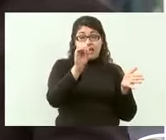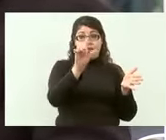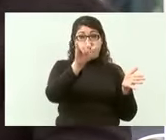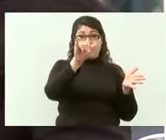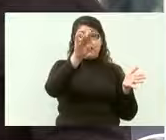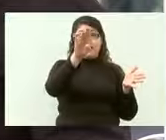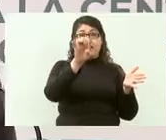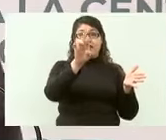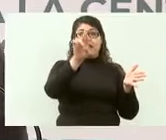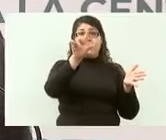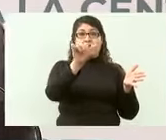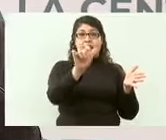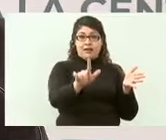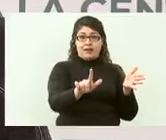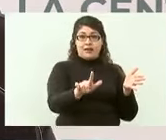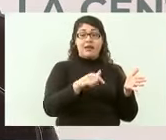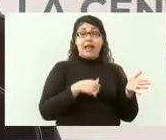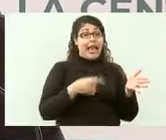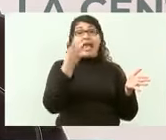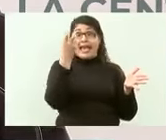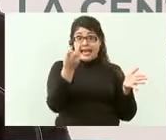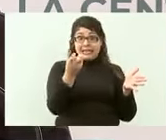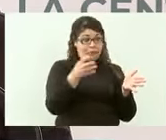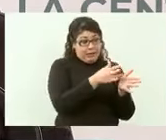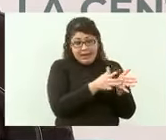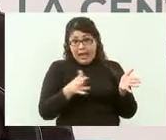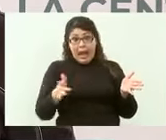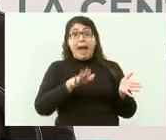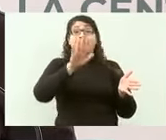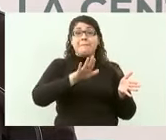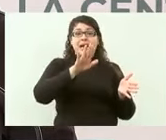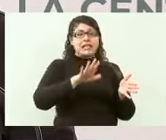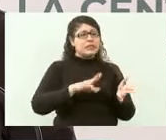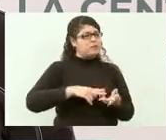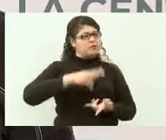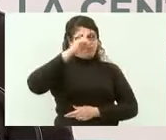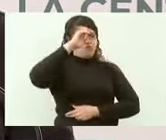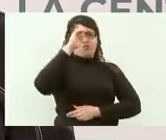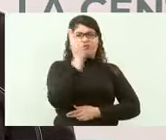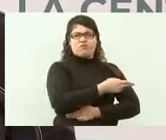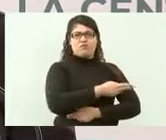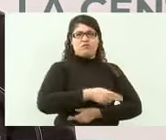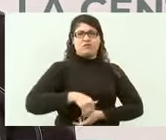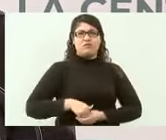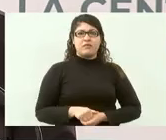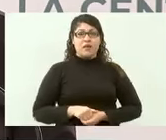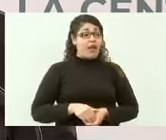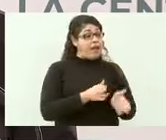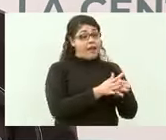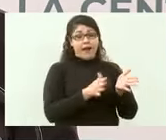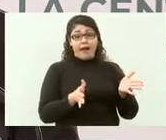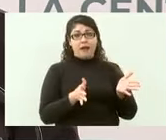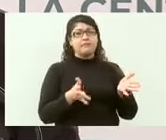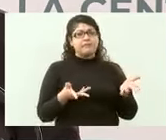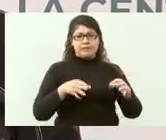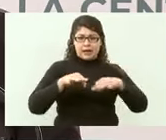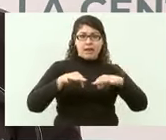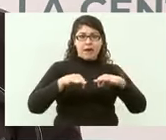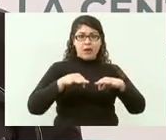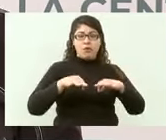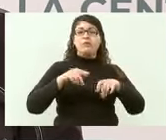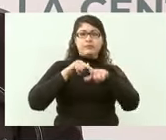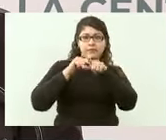la Comisión Federal de Electricidad a toda su capacidad esto que sucede aquí con estas